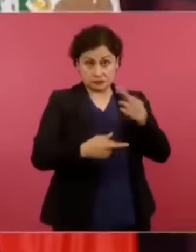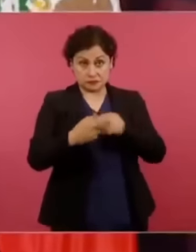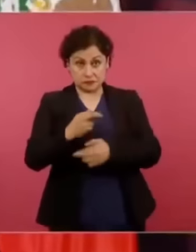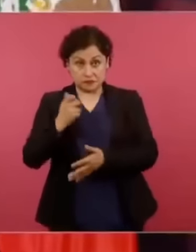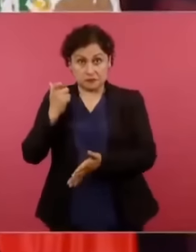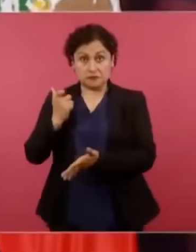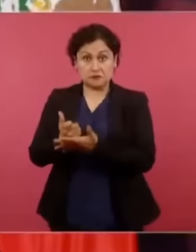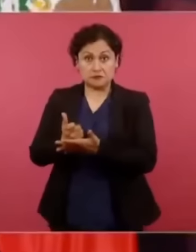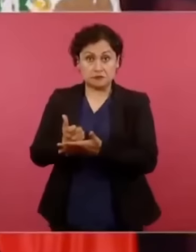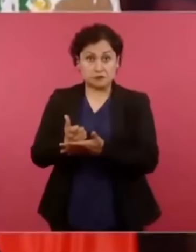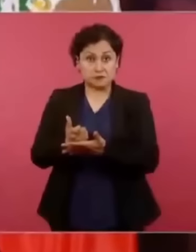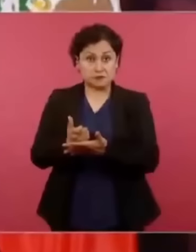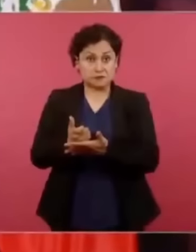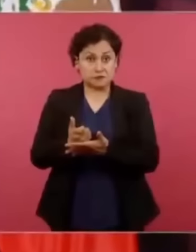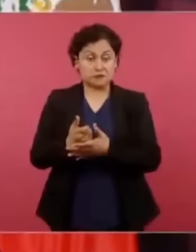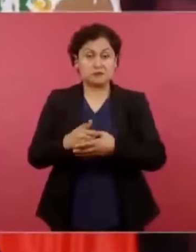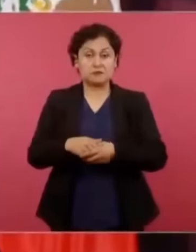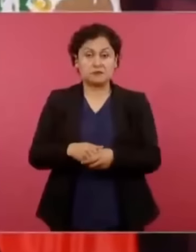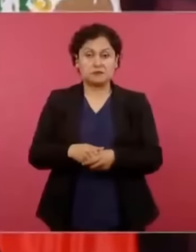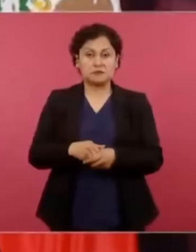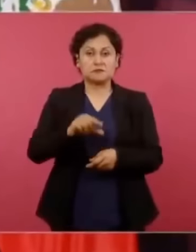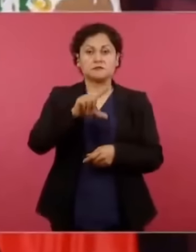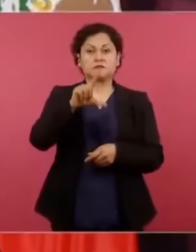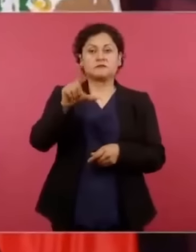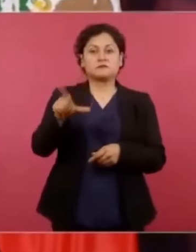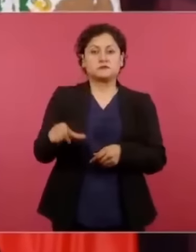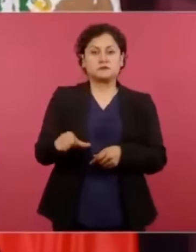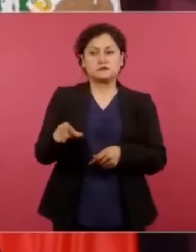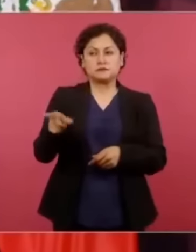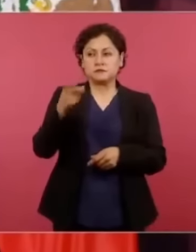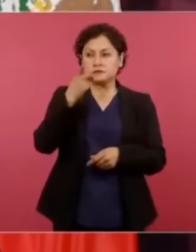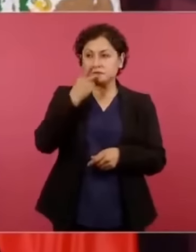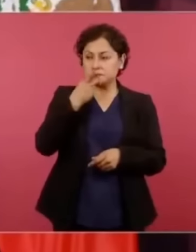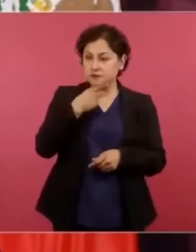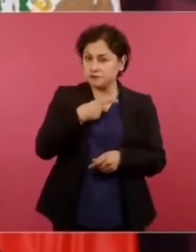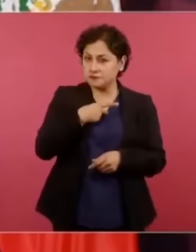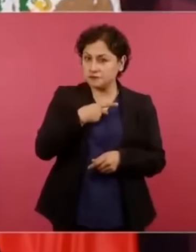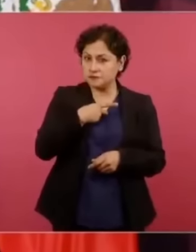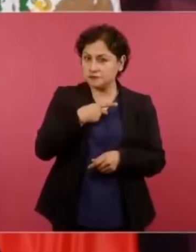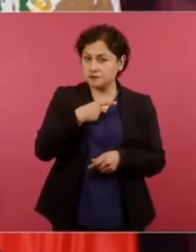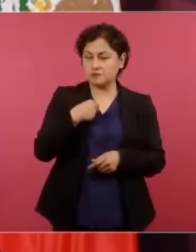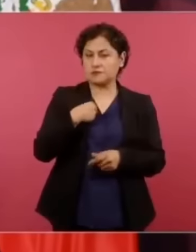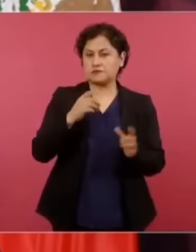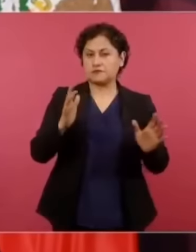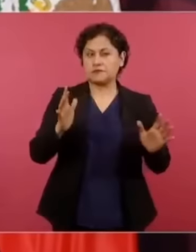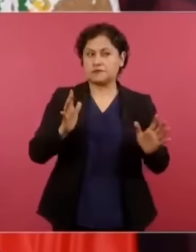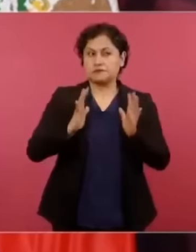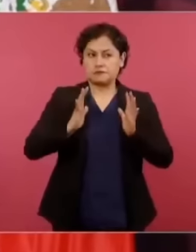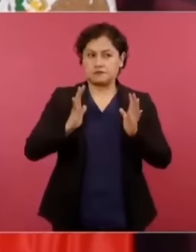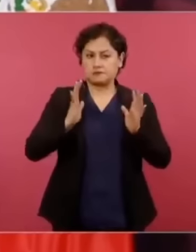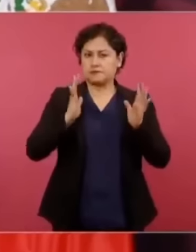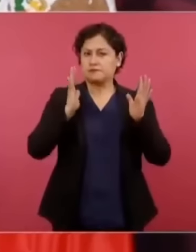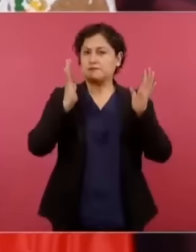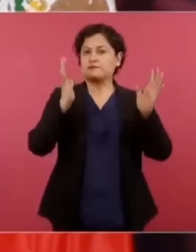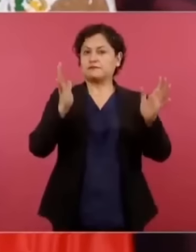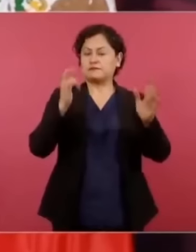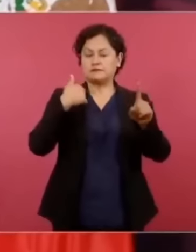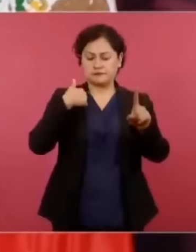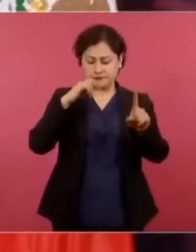Cuando me informan me sorprendió y me acordé